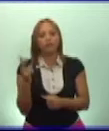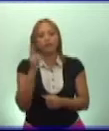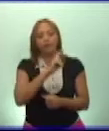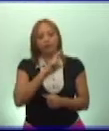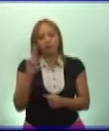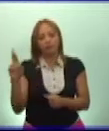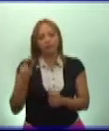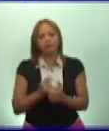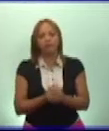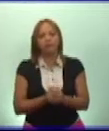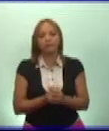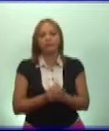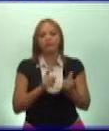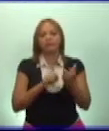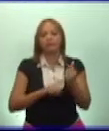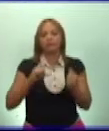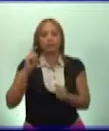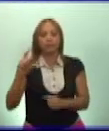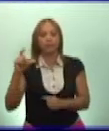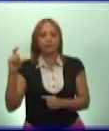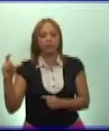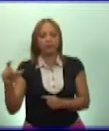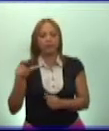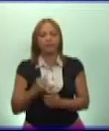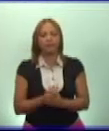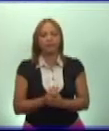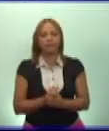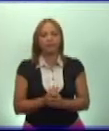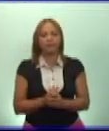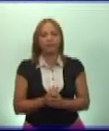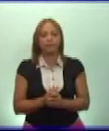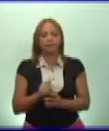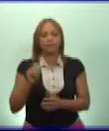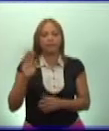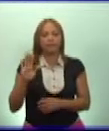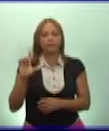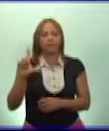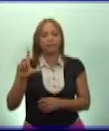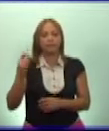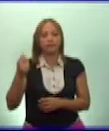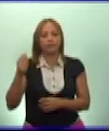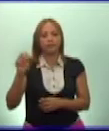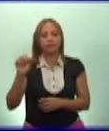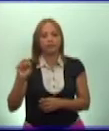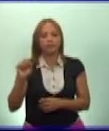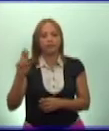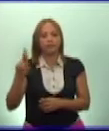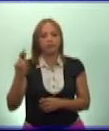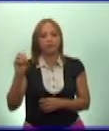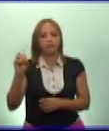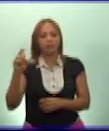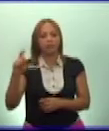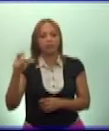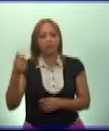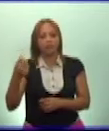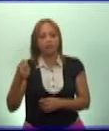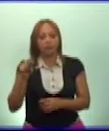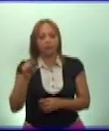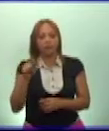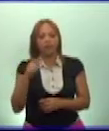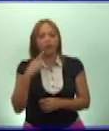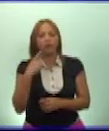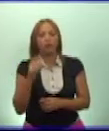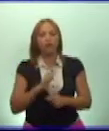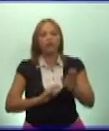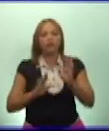revolución, el Partido Comunista de Cuba, Blas Roca Calderío, un comunista de